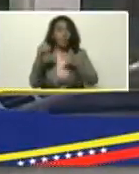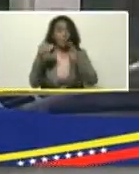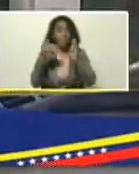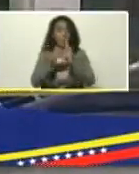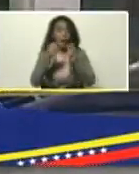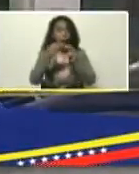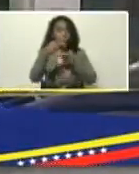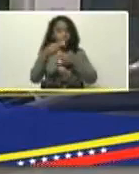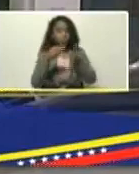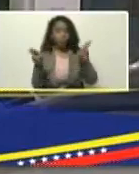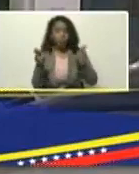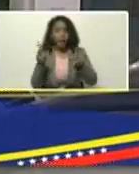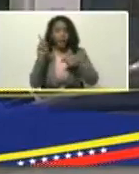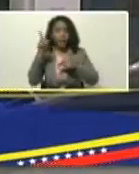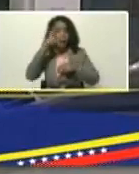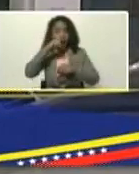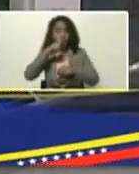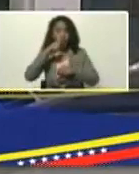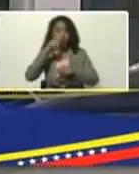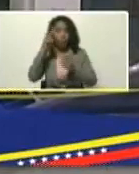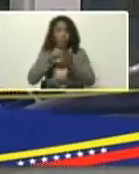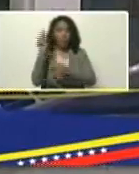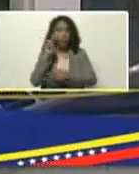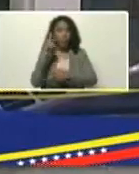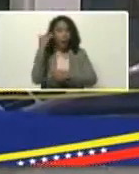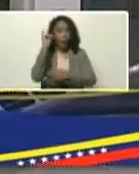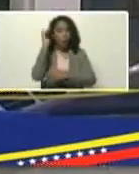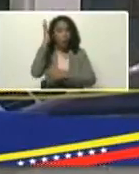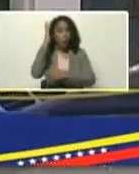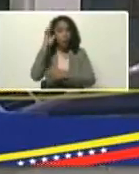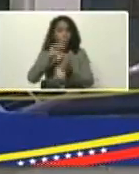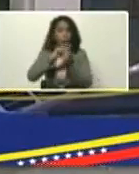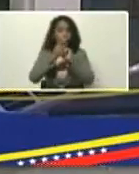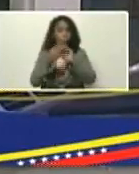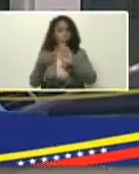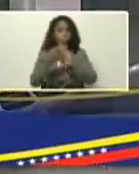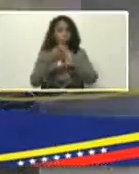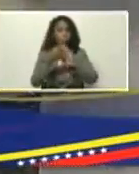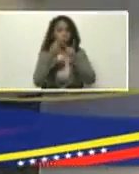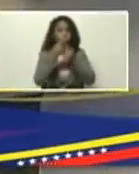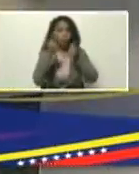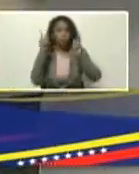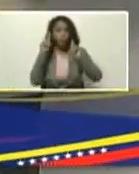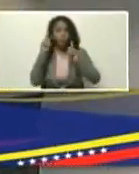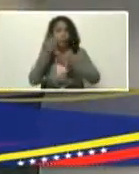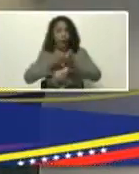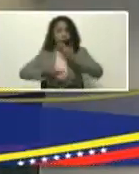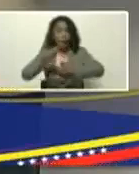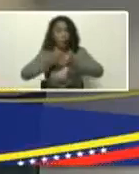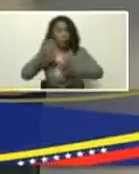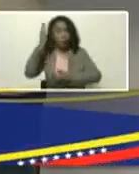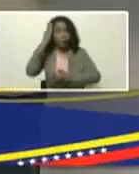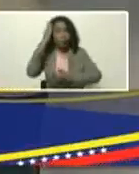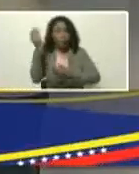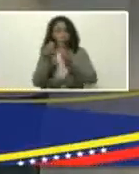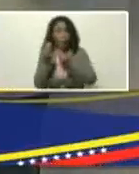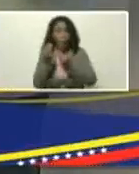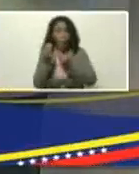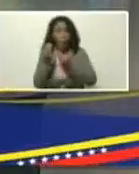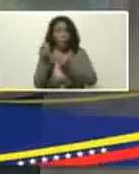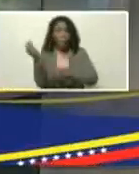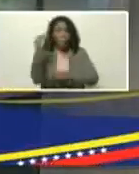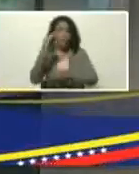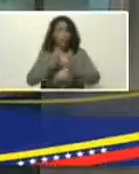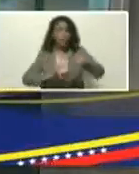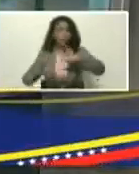en Venezuela, en el año 2022, existe un congreso, contra el cambio climático, un intercambio de saberes, un encuentro, desde el más científico,